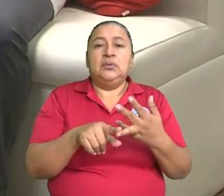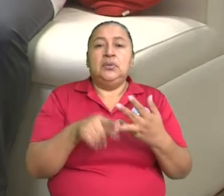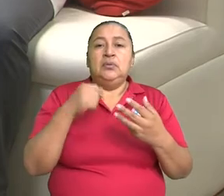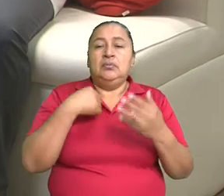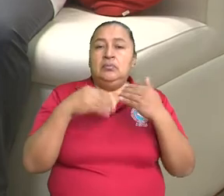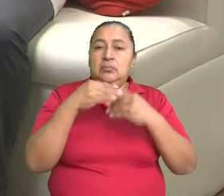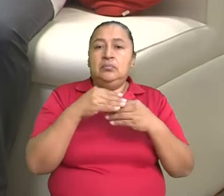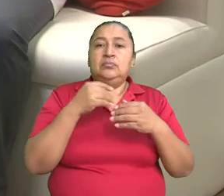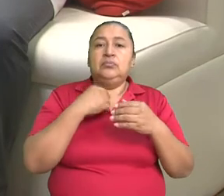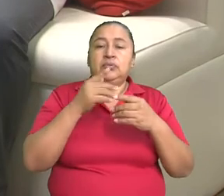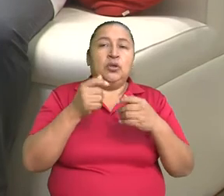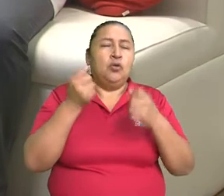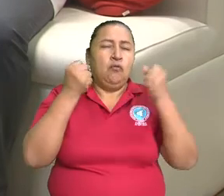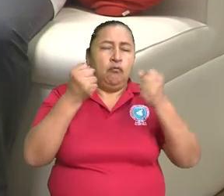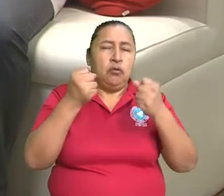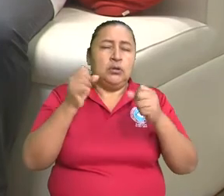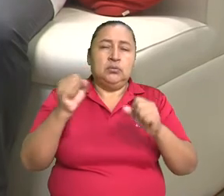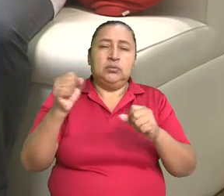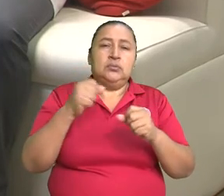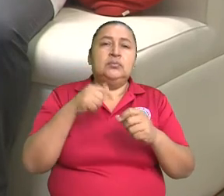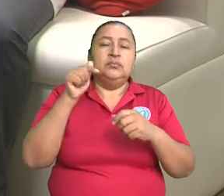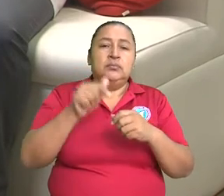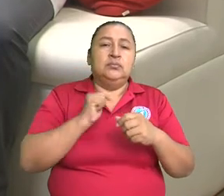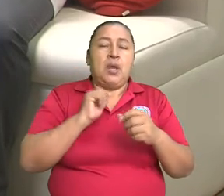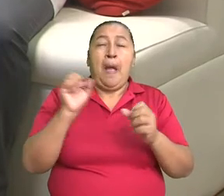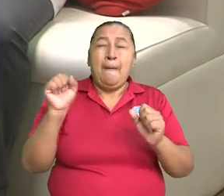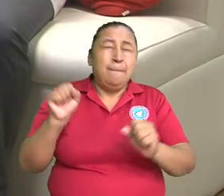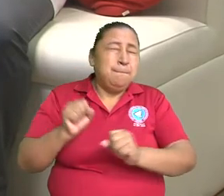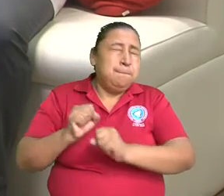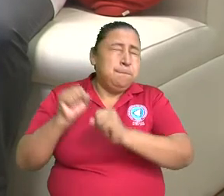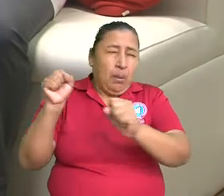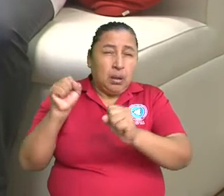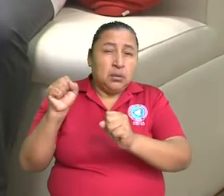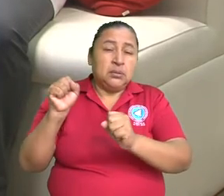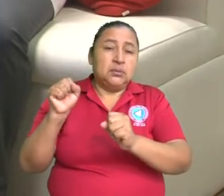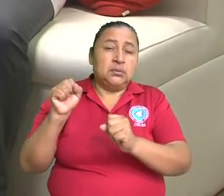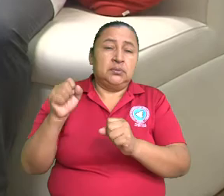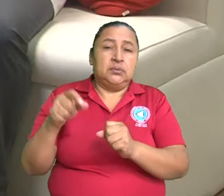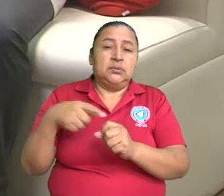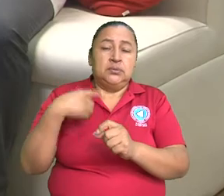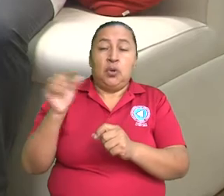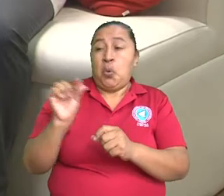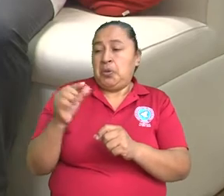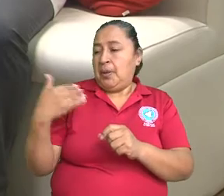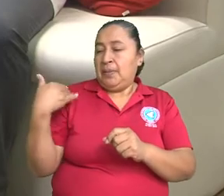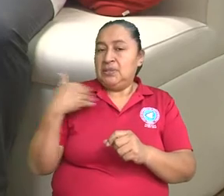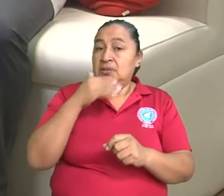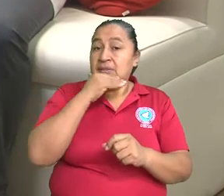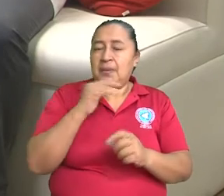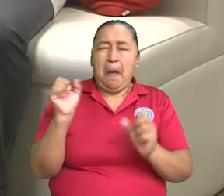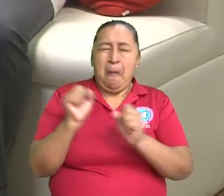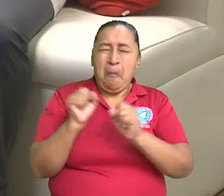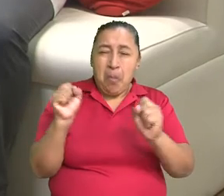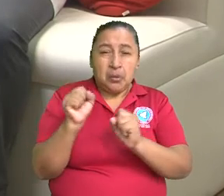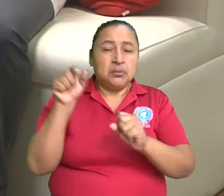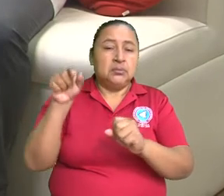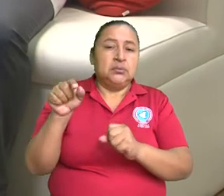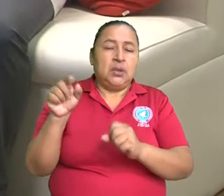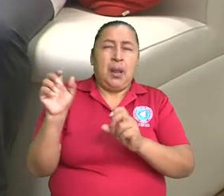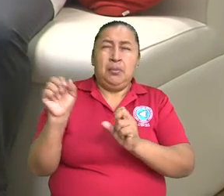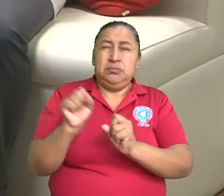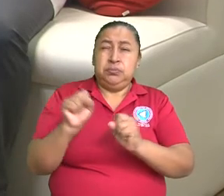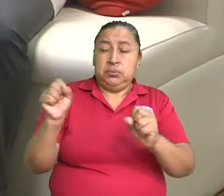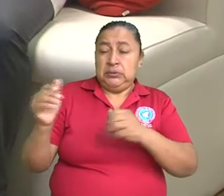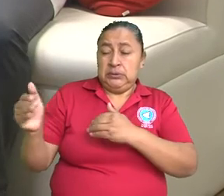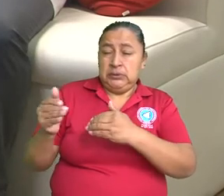Es más, amortigua los sonidos fuertes. Cuando hay una bomba, por ejemplo, de esa que acabamos de pasar en el mes de diciembre, una bomba